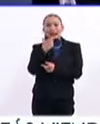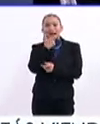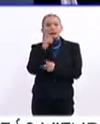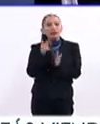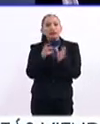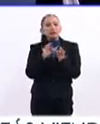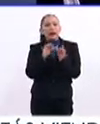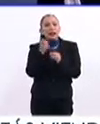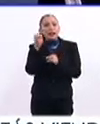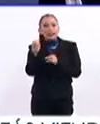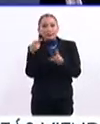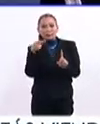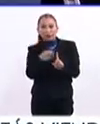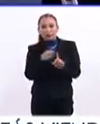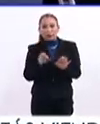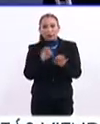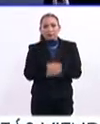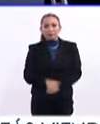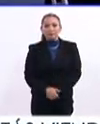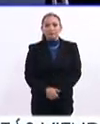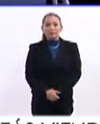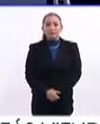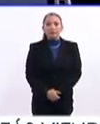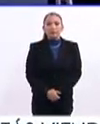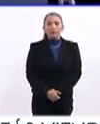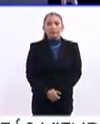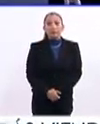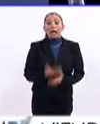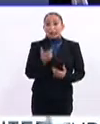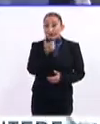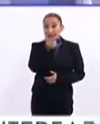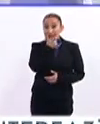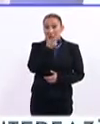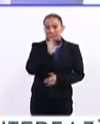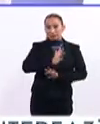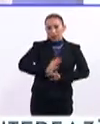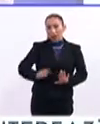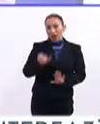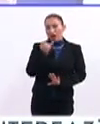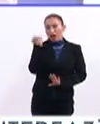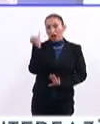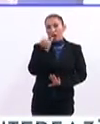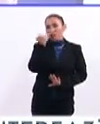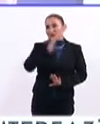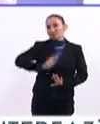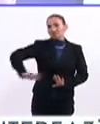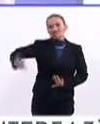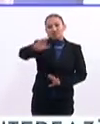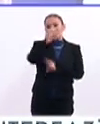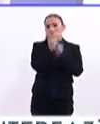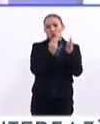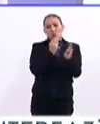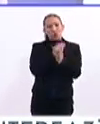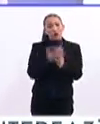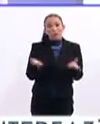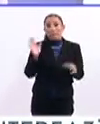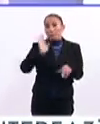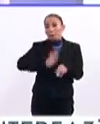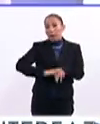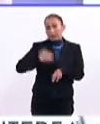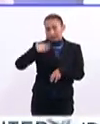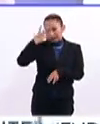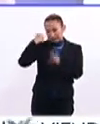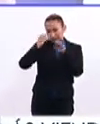Platícanos un poco sobre este punto tan relevante. Pues, ahora sí que el inglés ya es un idioma mundial, ¿no? Entonces, entre más